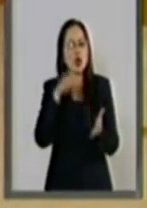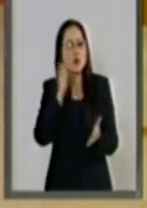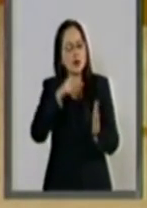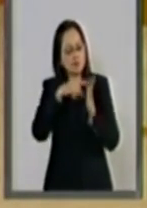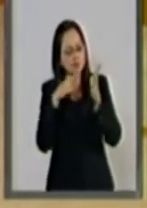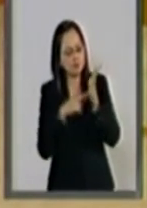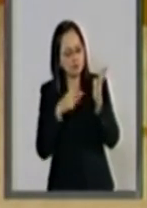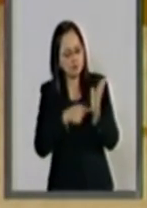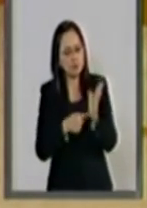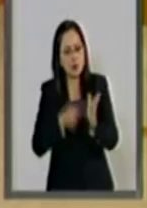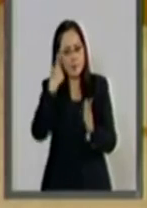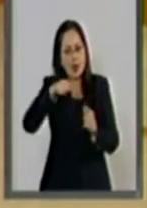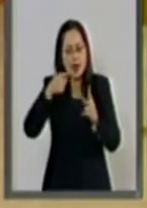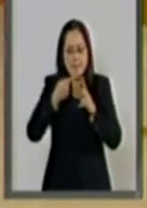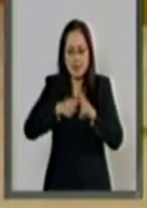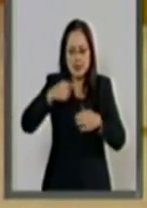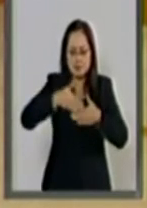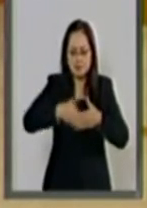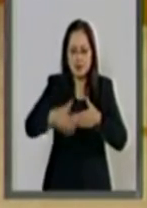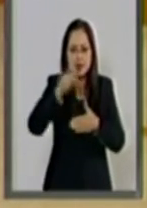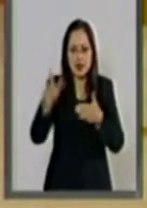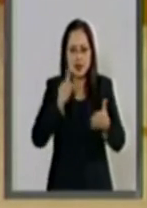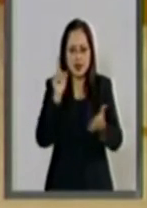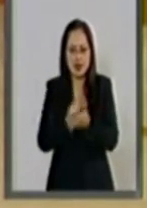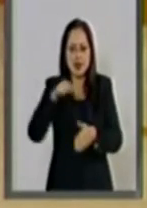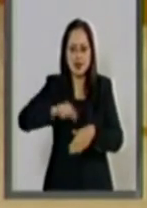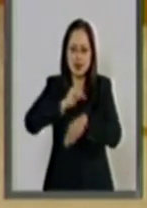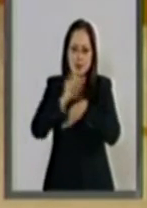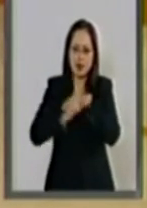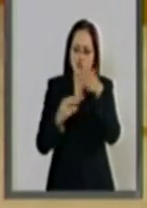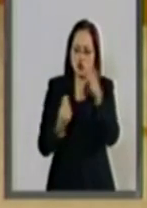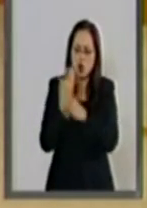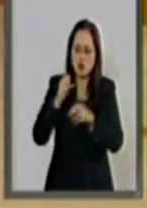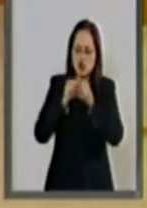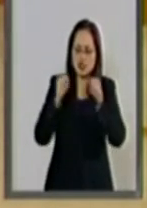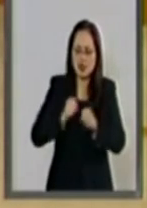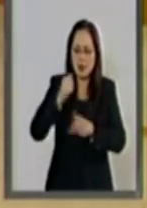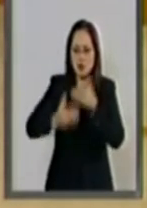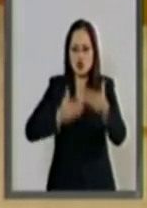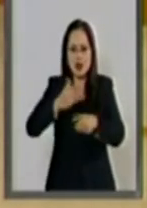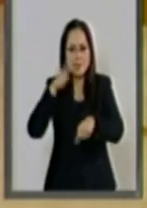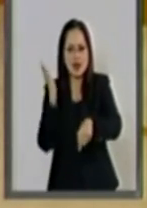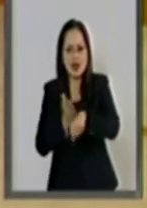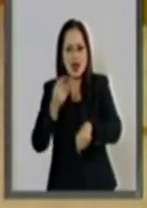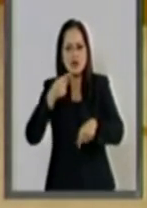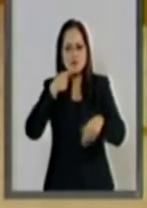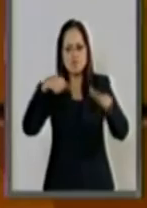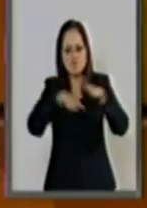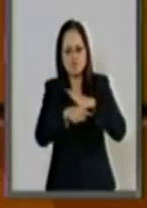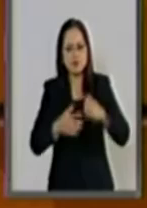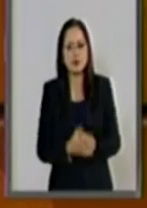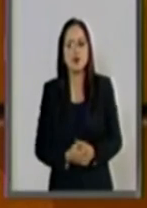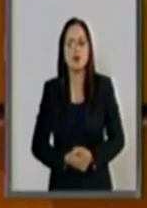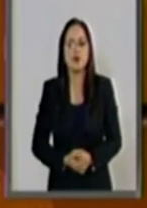reglas para la entrada en vigor en nuestro país del nuevo sistema procesal penal acusatorio.